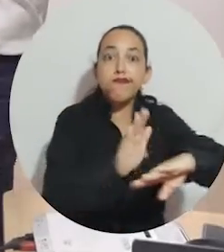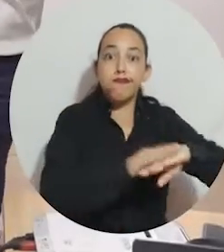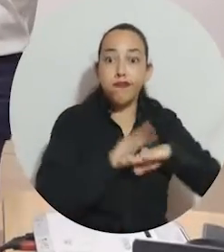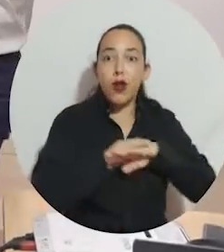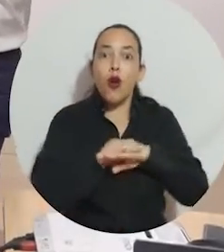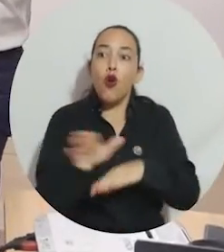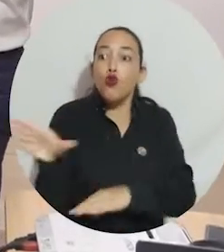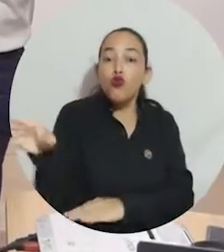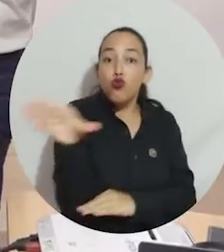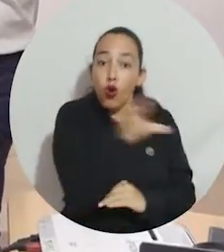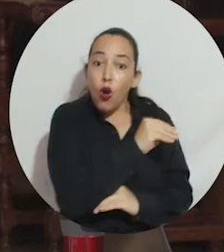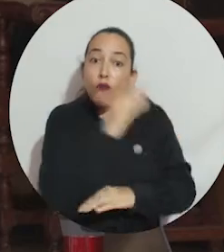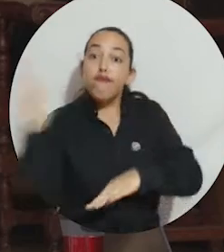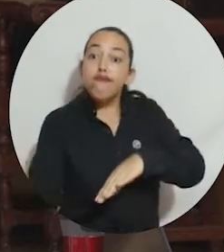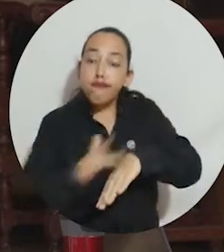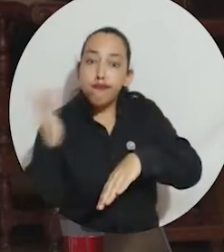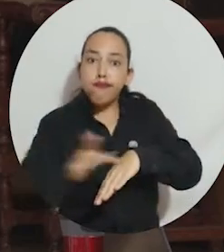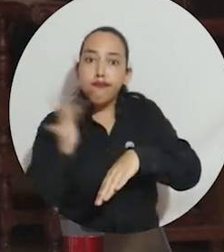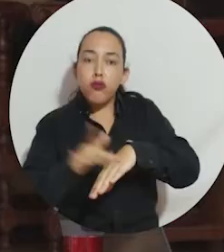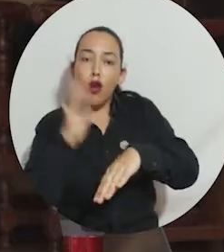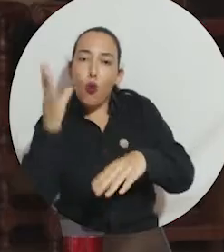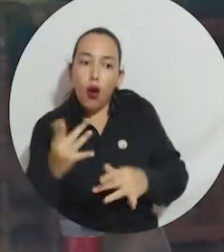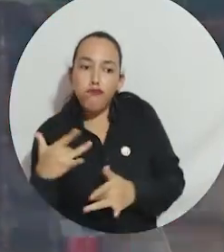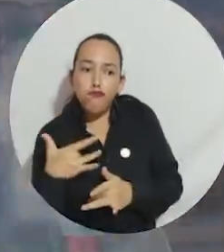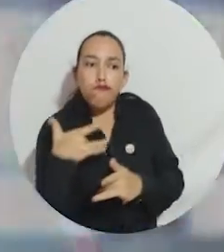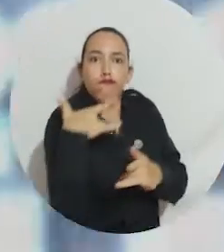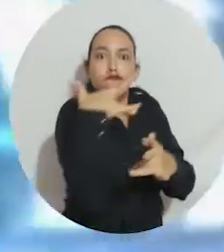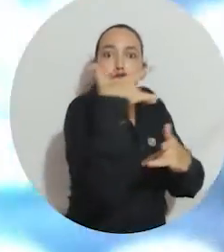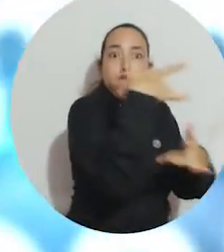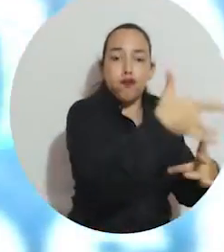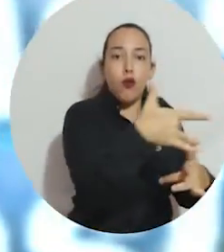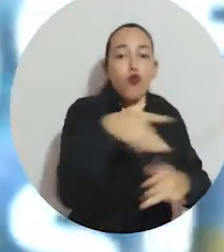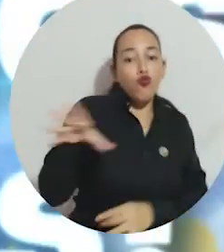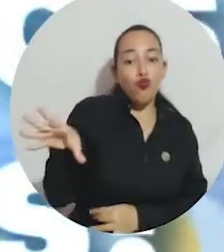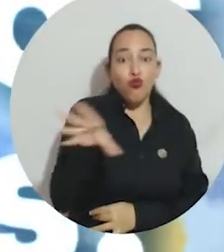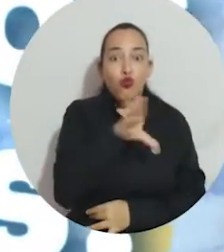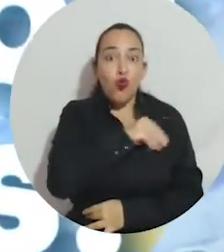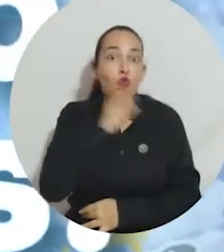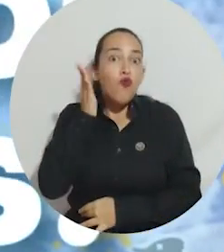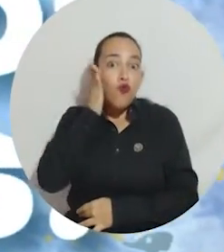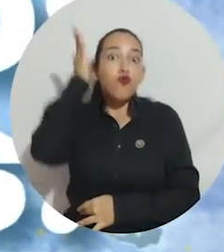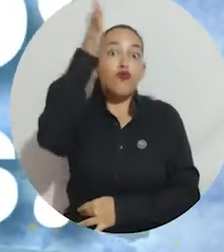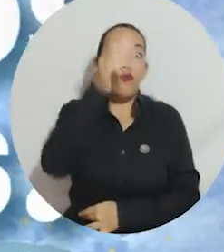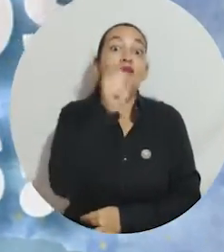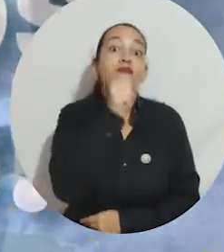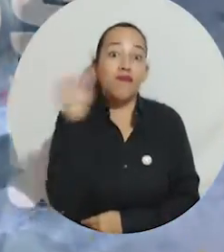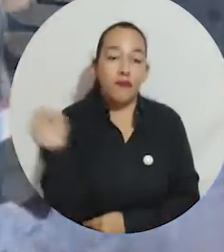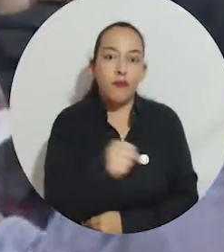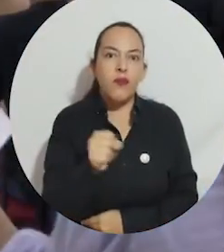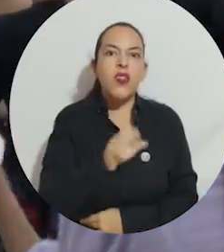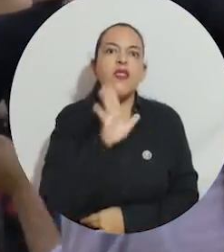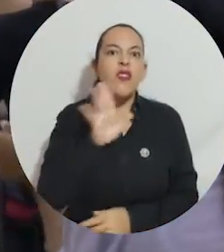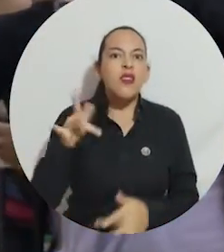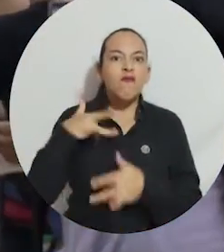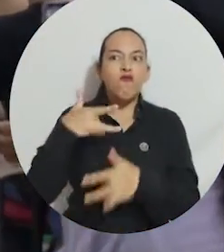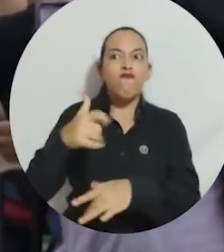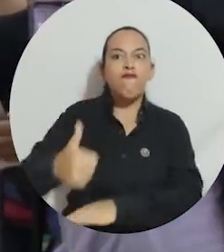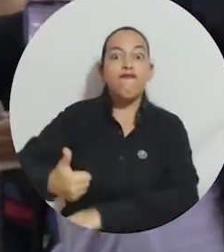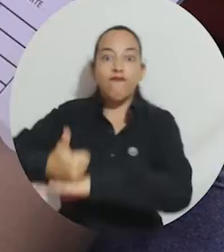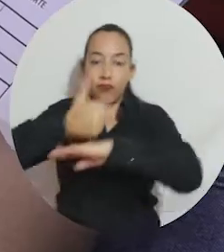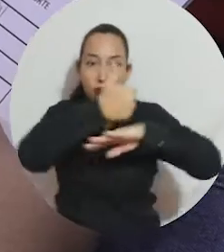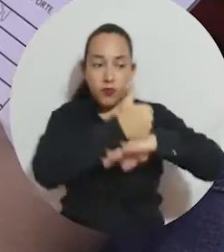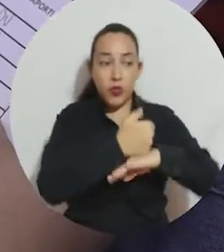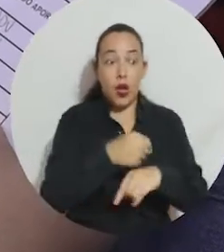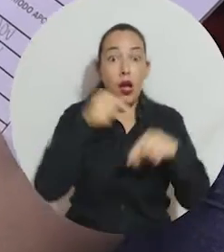Ante el llamado del rector Pablo Vera Salazar a sembrar una semilla en la campaña Payábamos Todos, directivos de la Universidad de